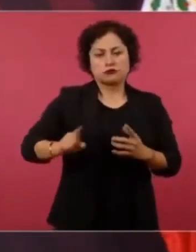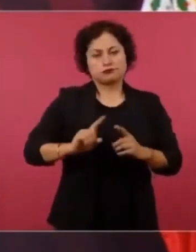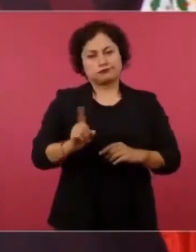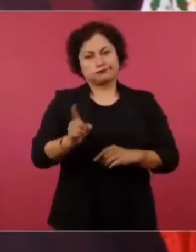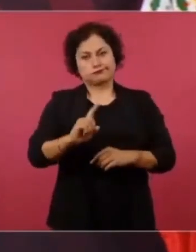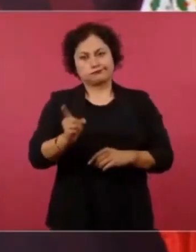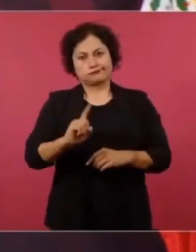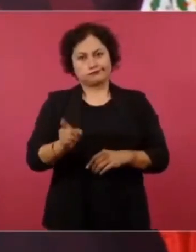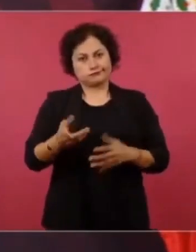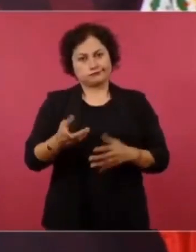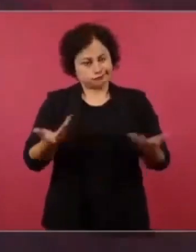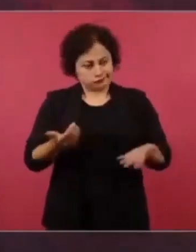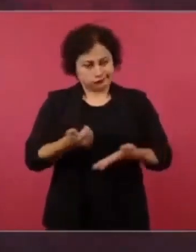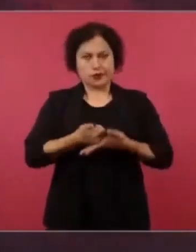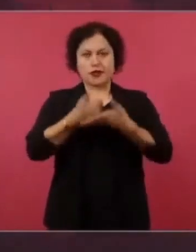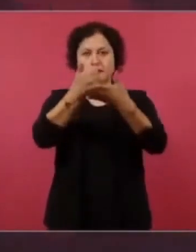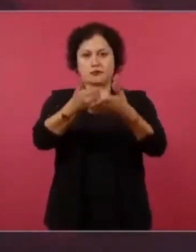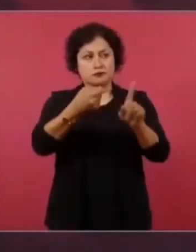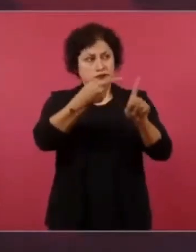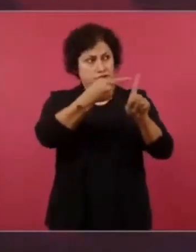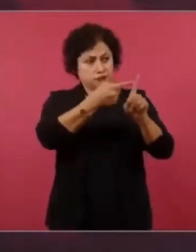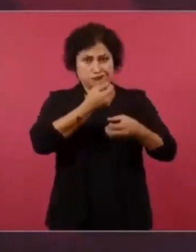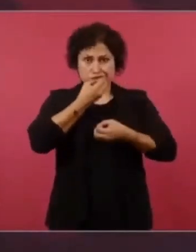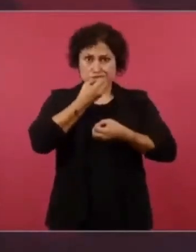Y que diga todo.